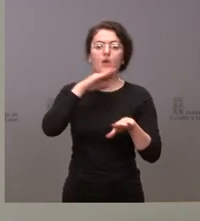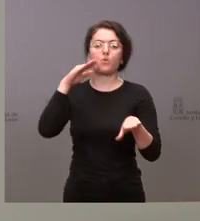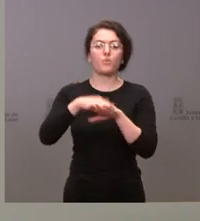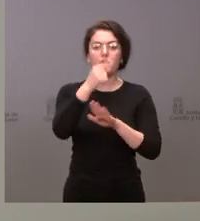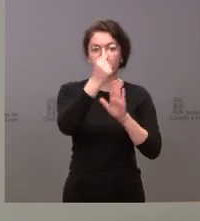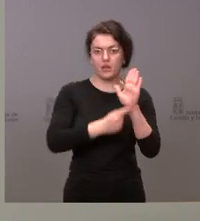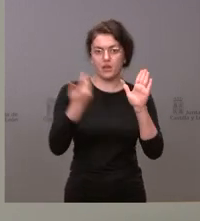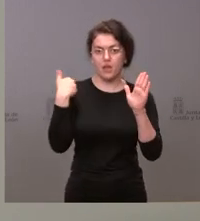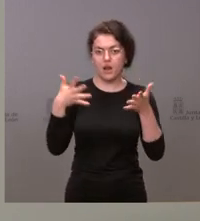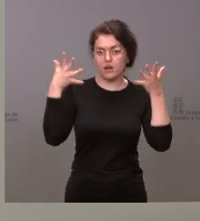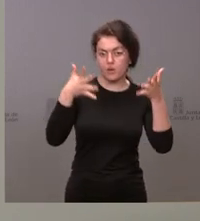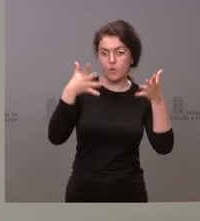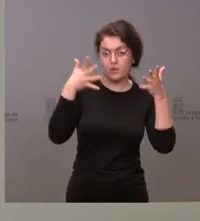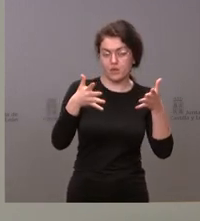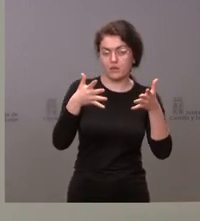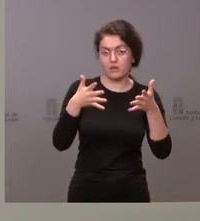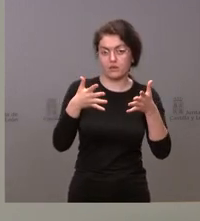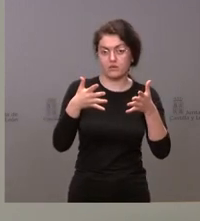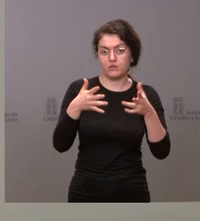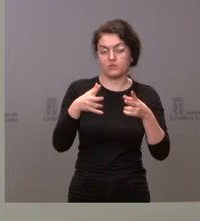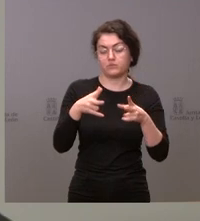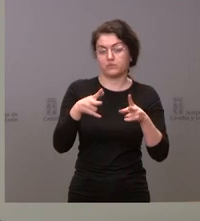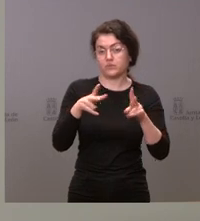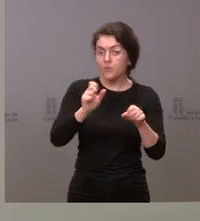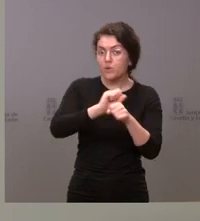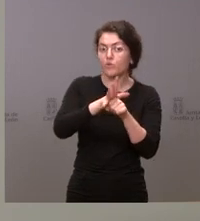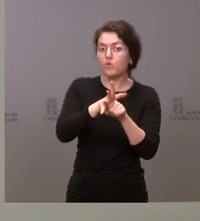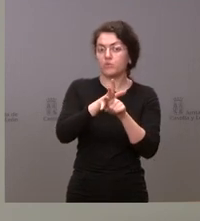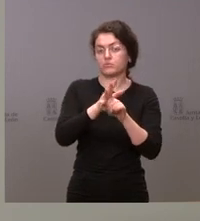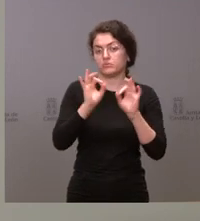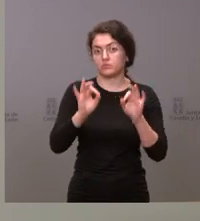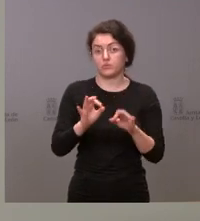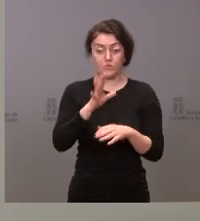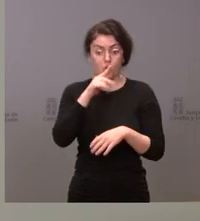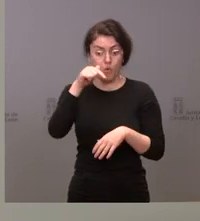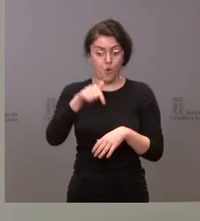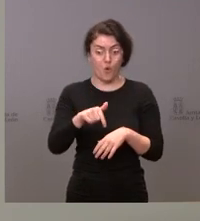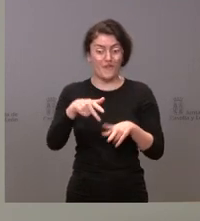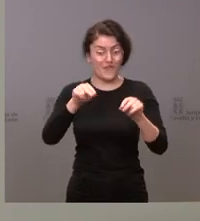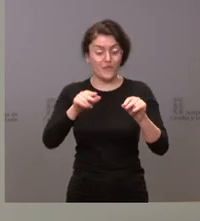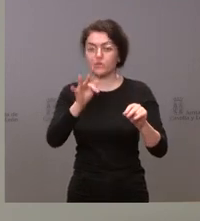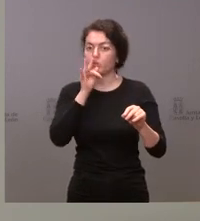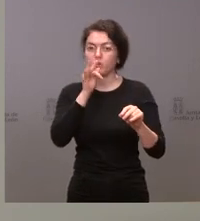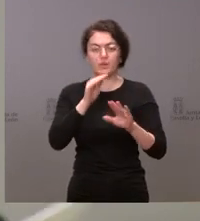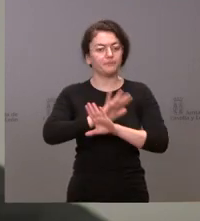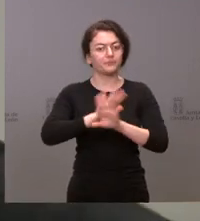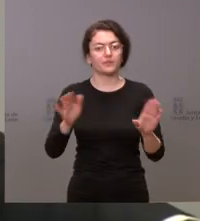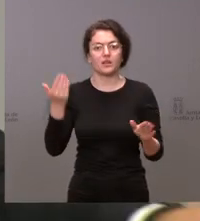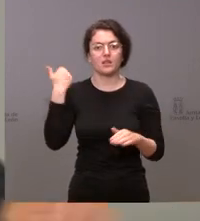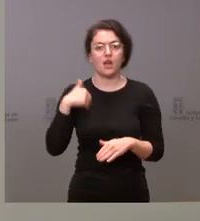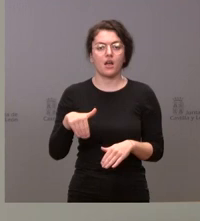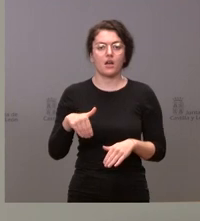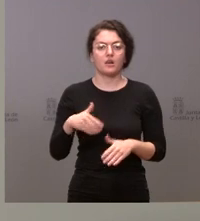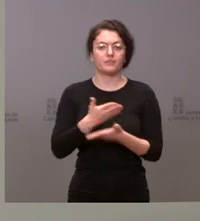autoridades sanitarias en relación con la pandemia del COVID-19, que aún a día de hoy no podemos dar por superada. Y sin más, pues estamos a la espera